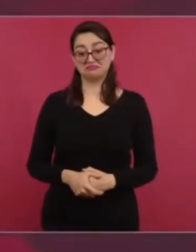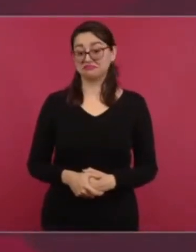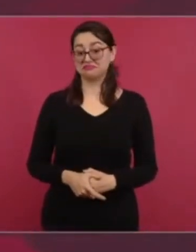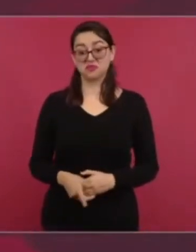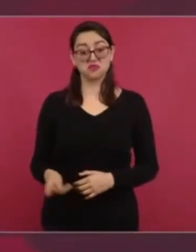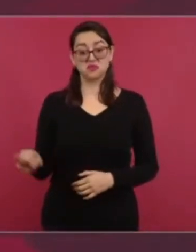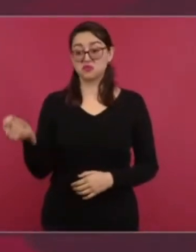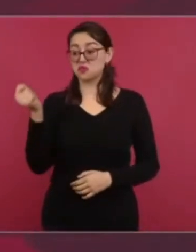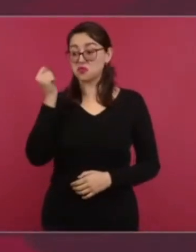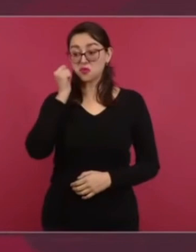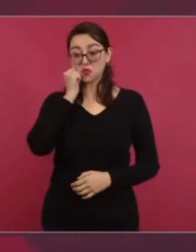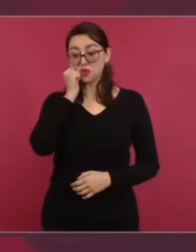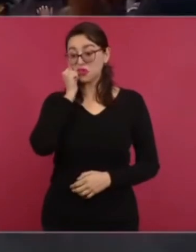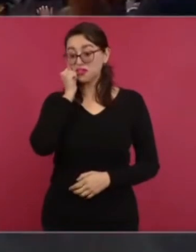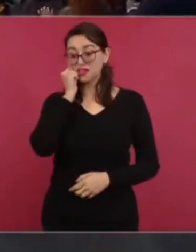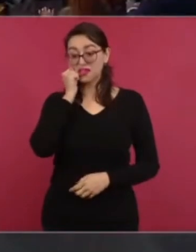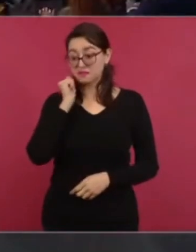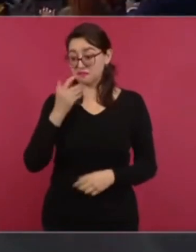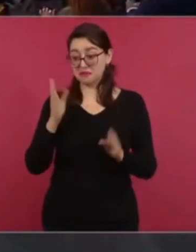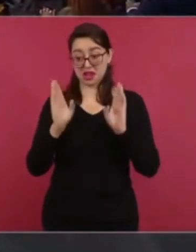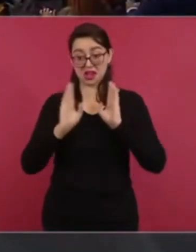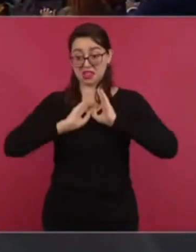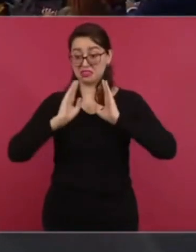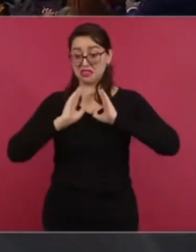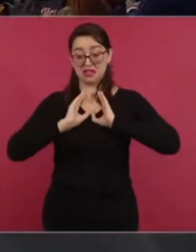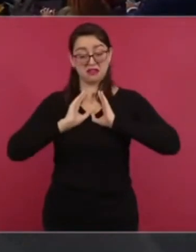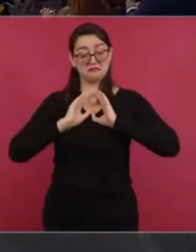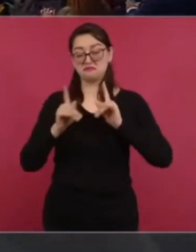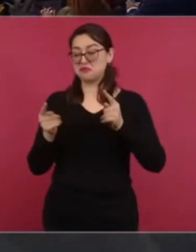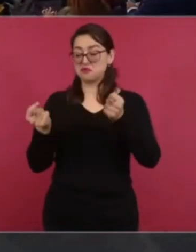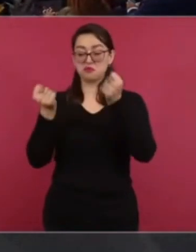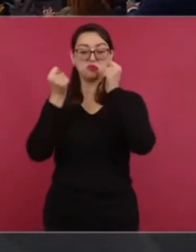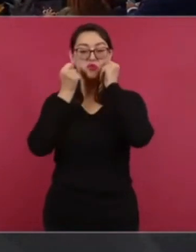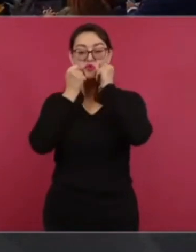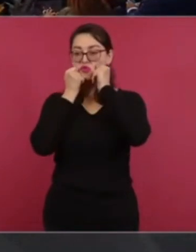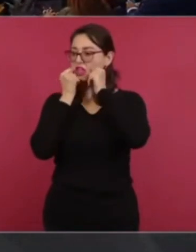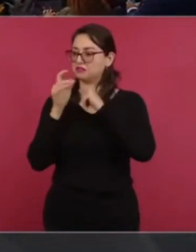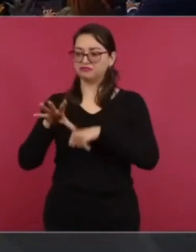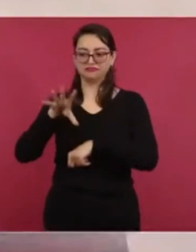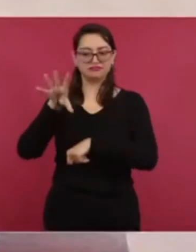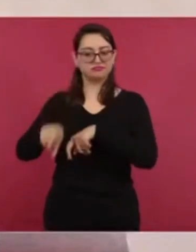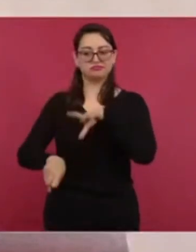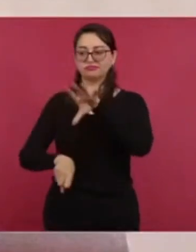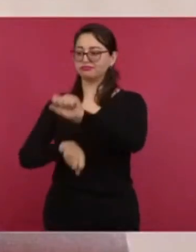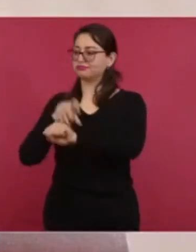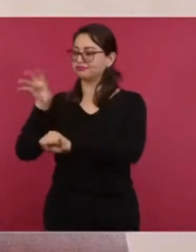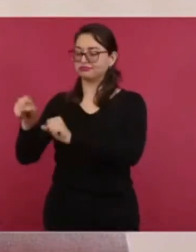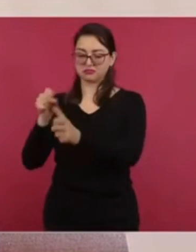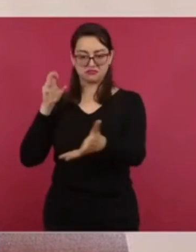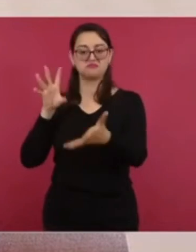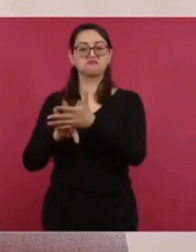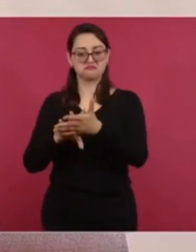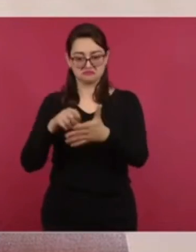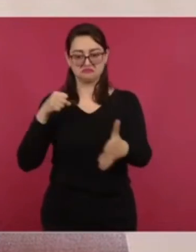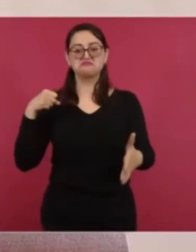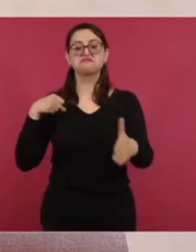no debe haber impunidad para nadie para nadie y no confundir,